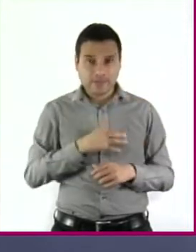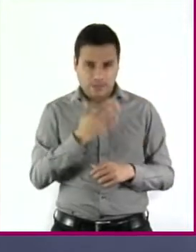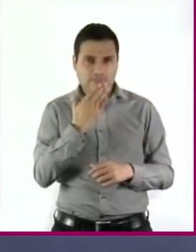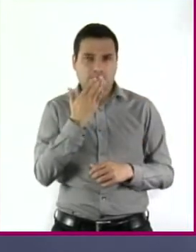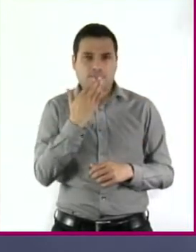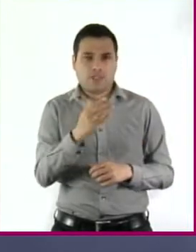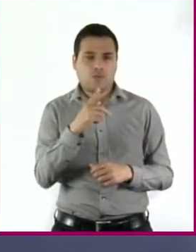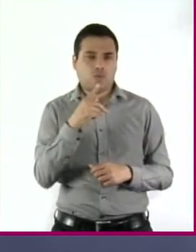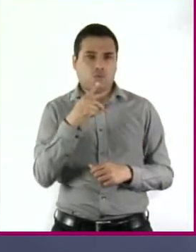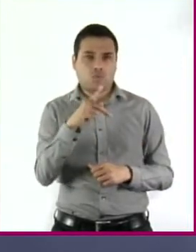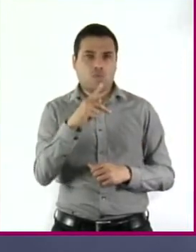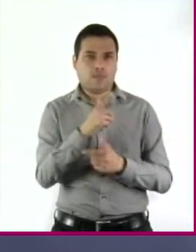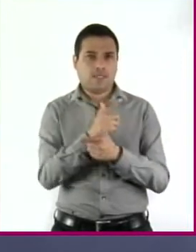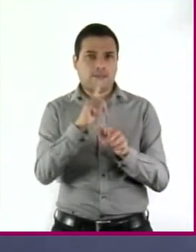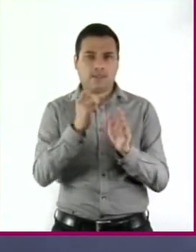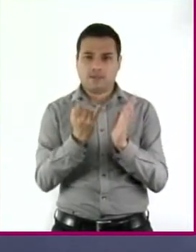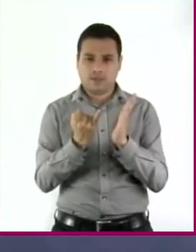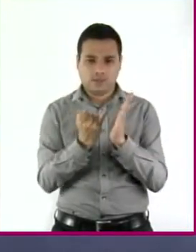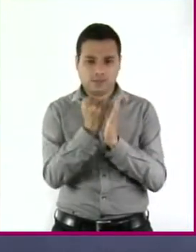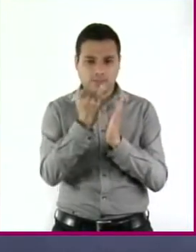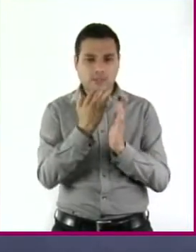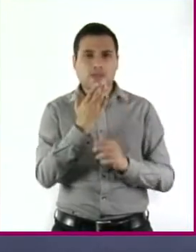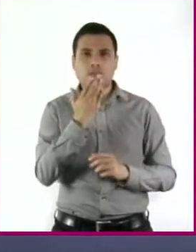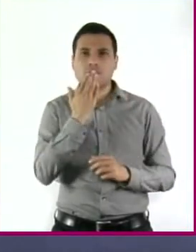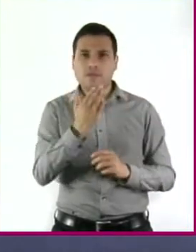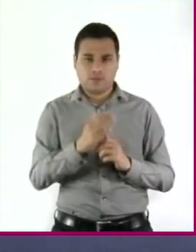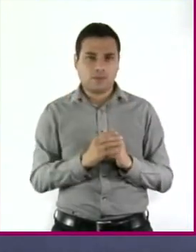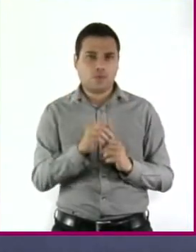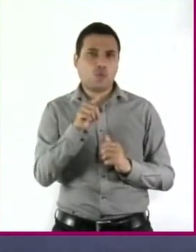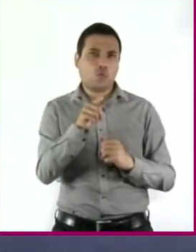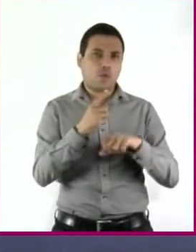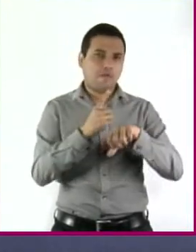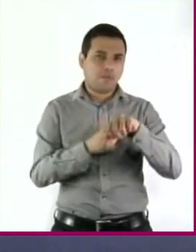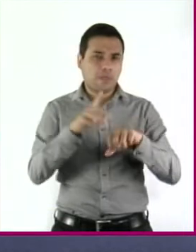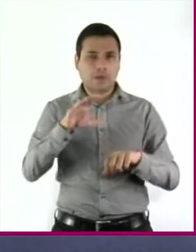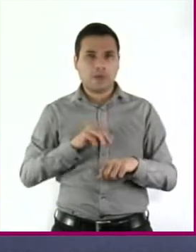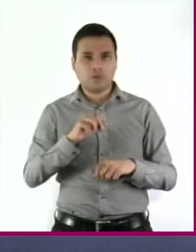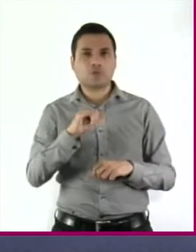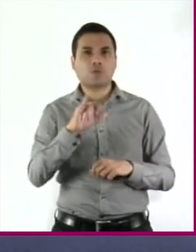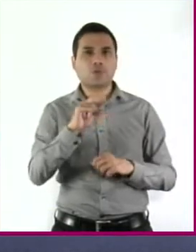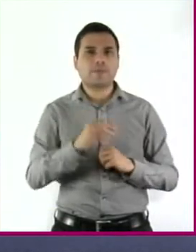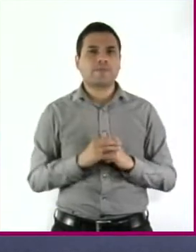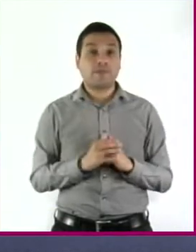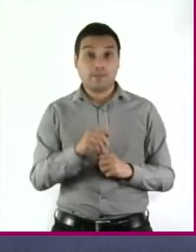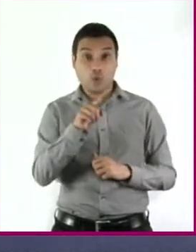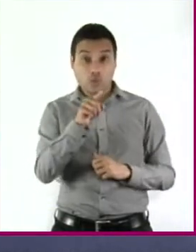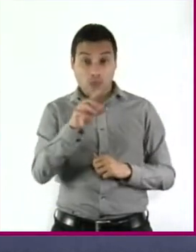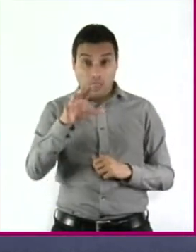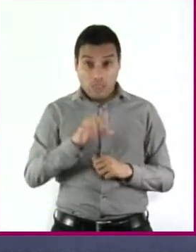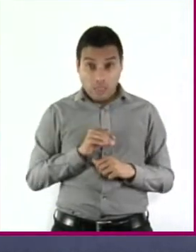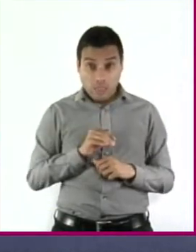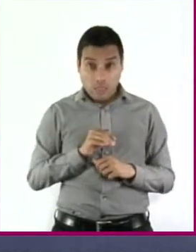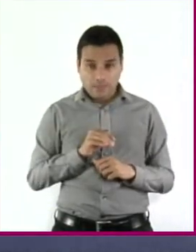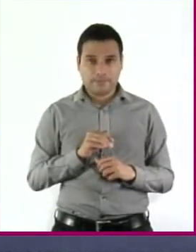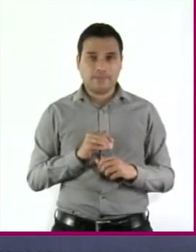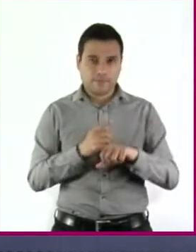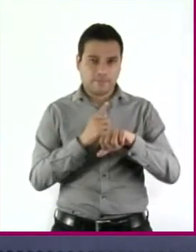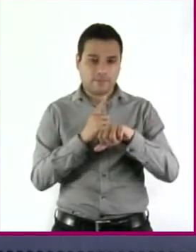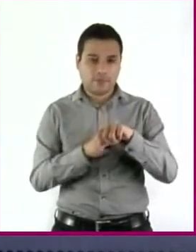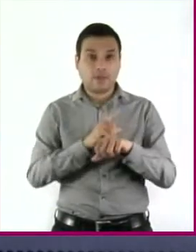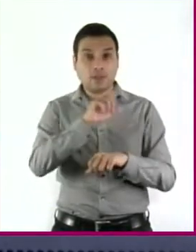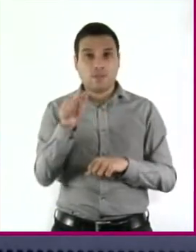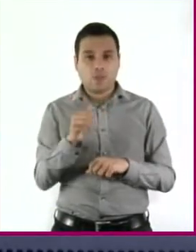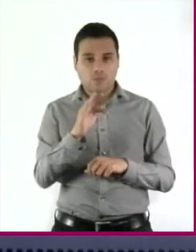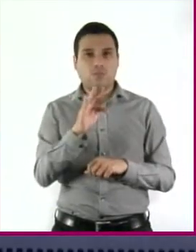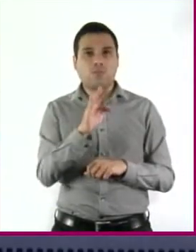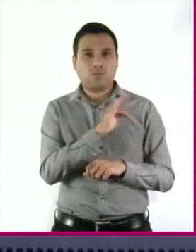decidir salir. Es tu decisión arriesgarte a que te enfermes. Pero si te contagias, no solo atentas contra tu propia salud, sino que también